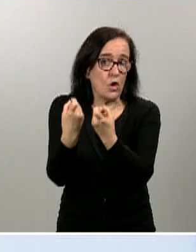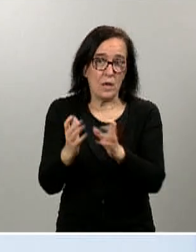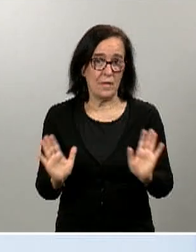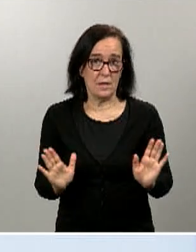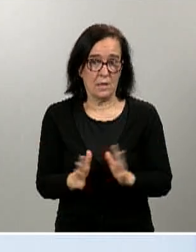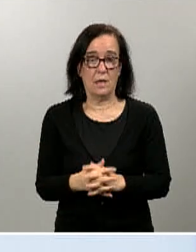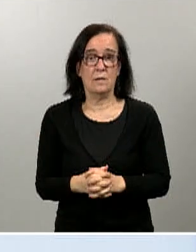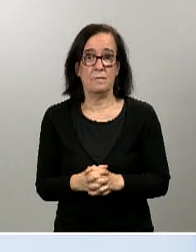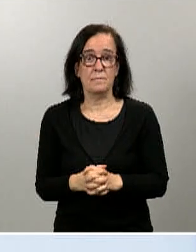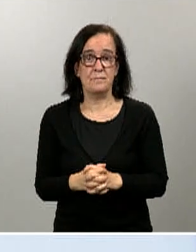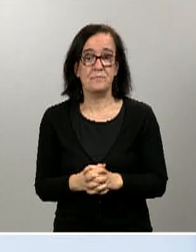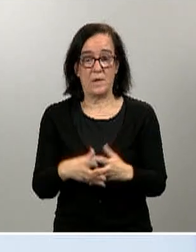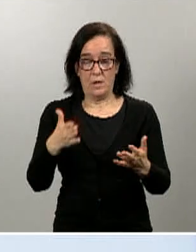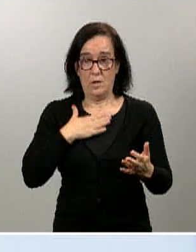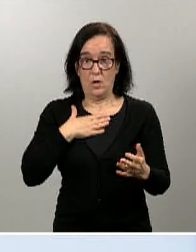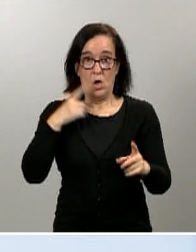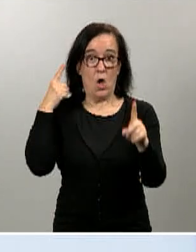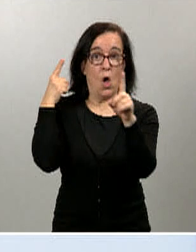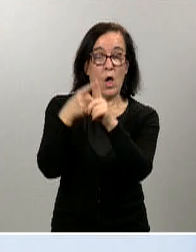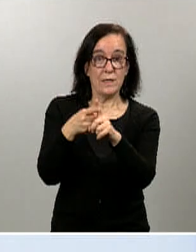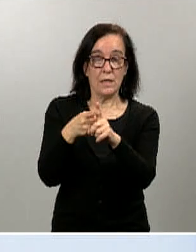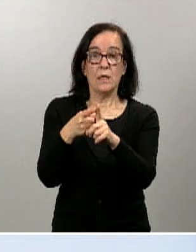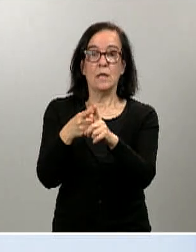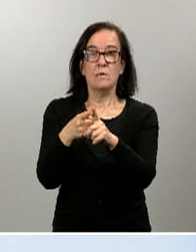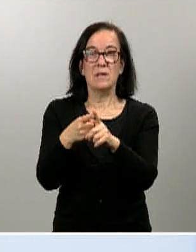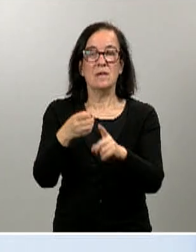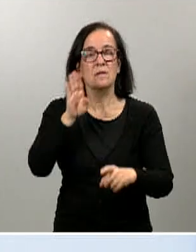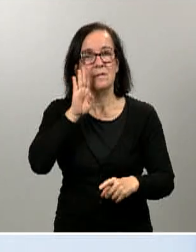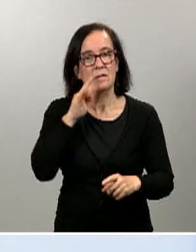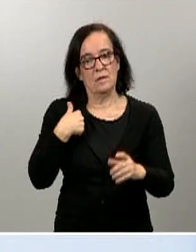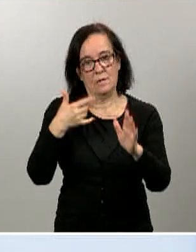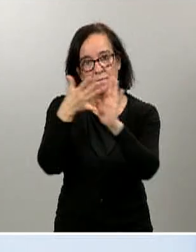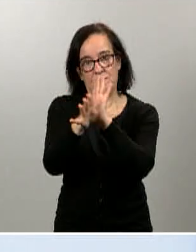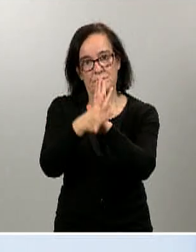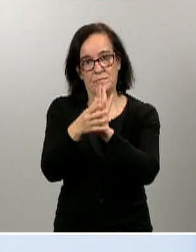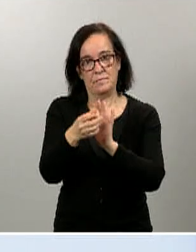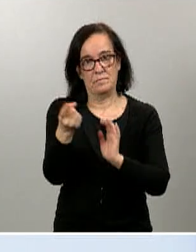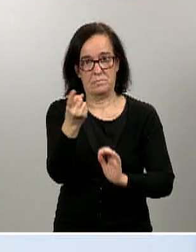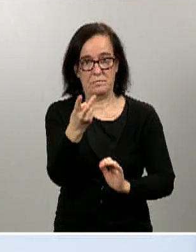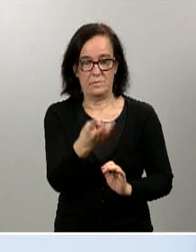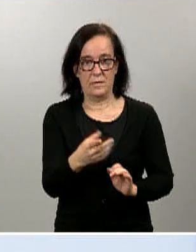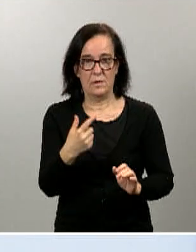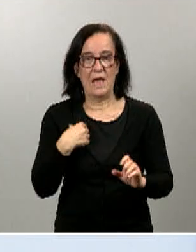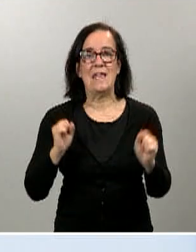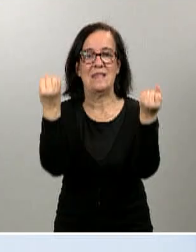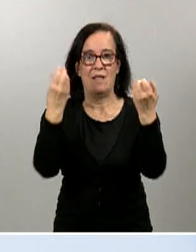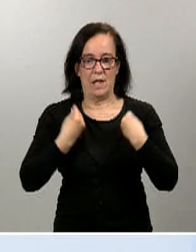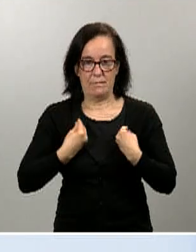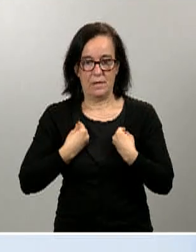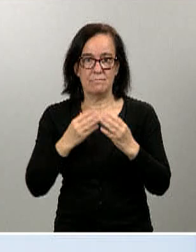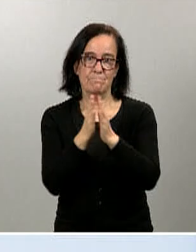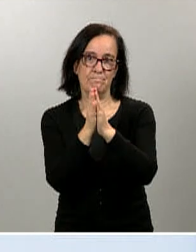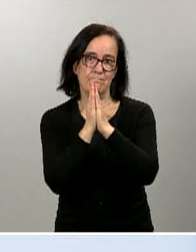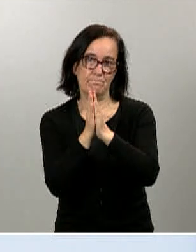Y con nuestro objetivo que es, como ya he dicho en muchas ocasiones, salvar vidas. Y les rogaría que